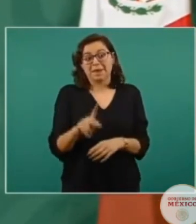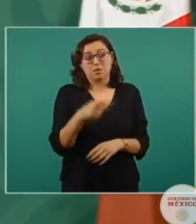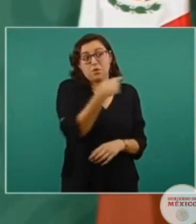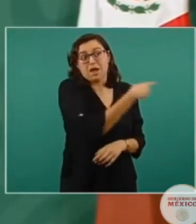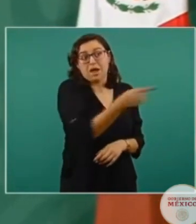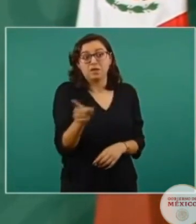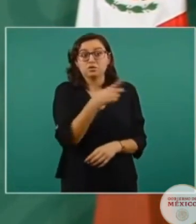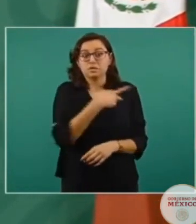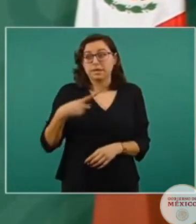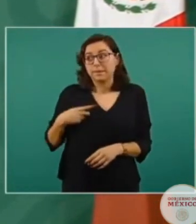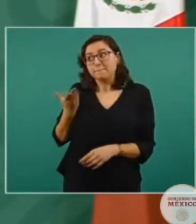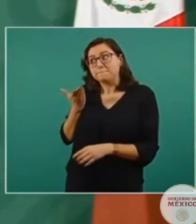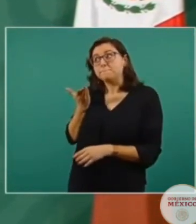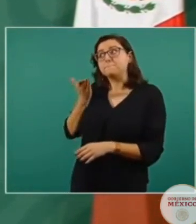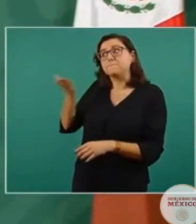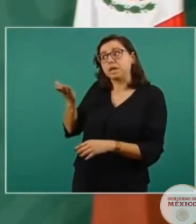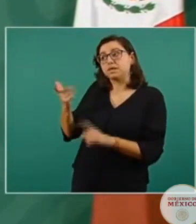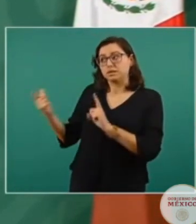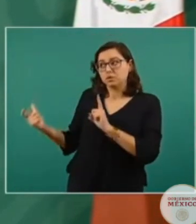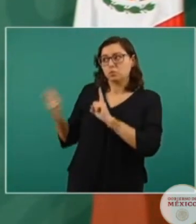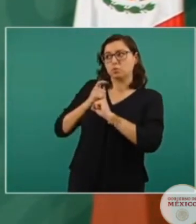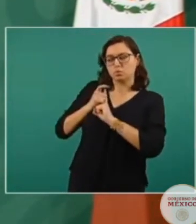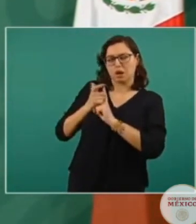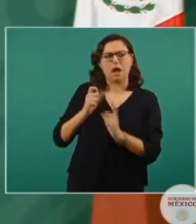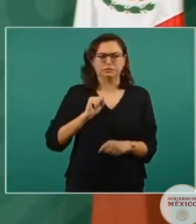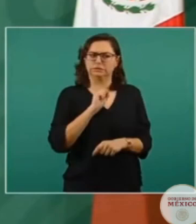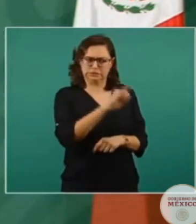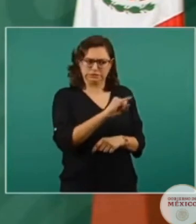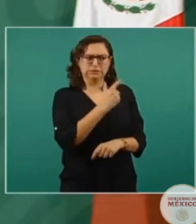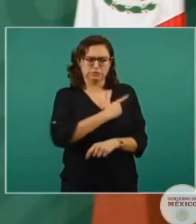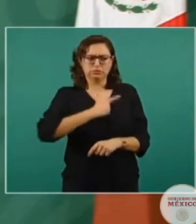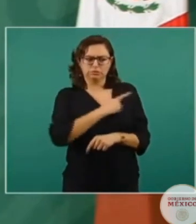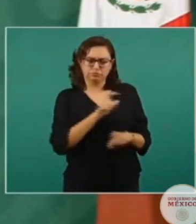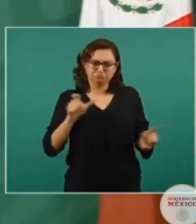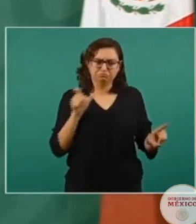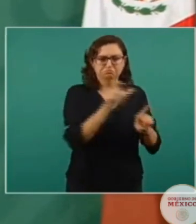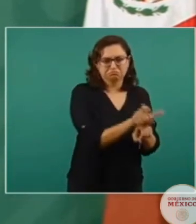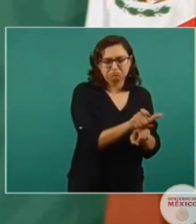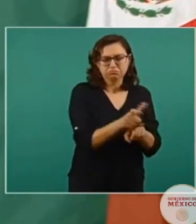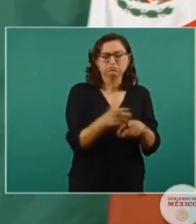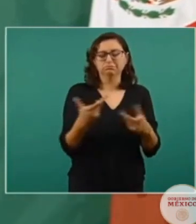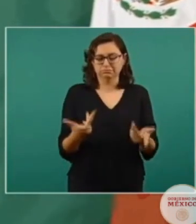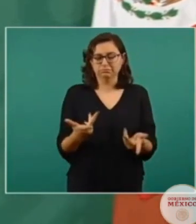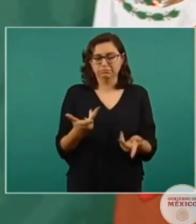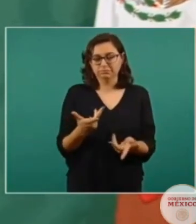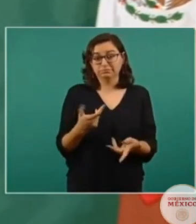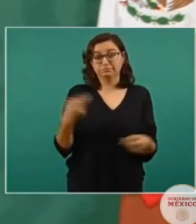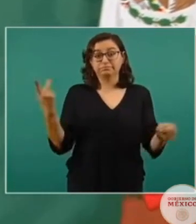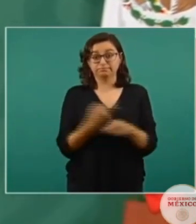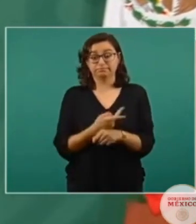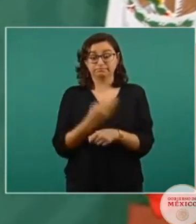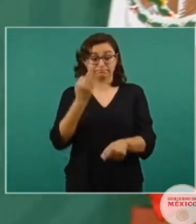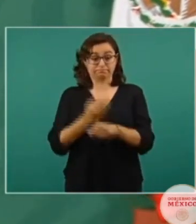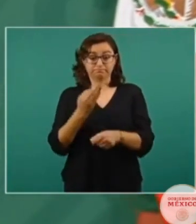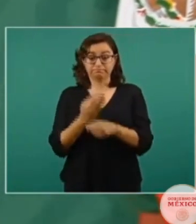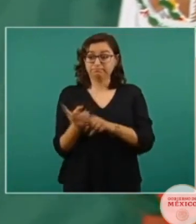haciendo así. En este caso es el gobierno de Guanajuato el que lleva a cabo la investigación